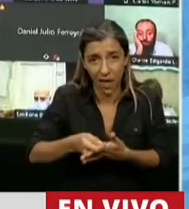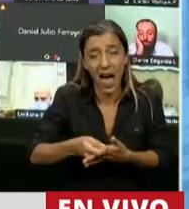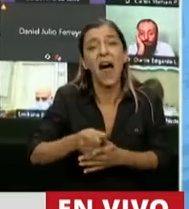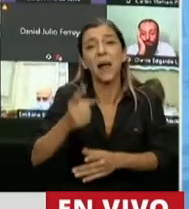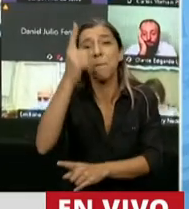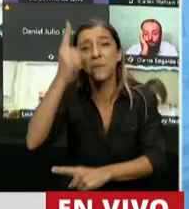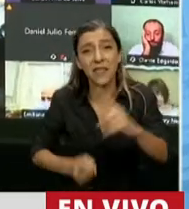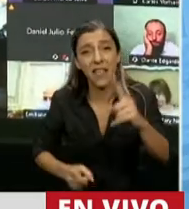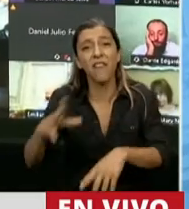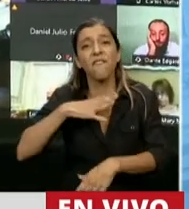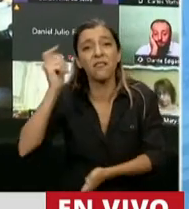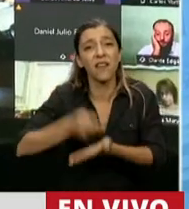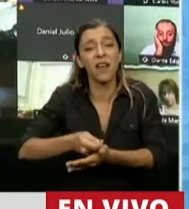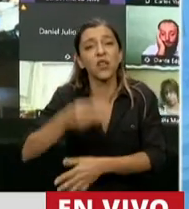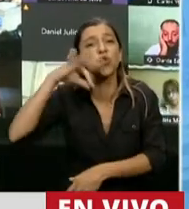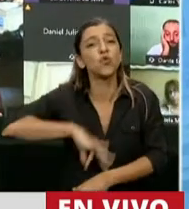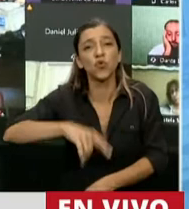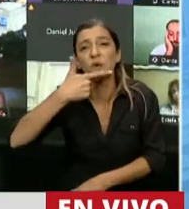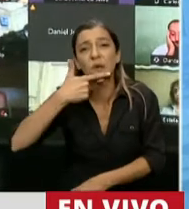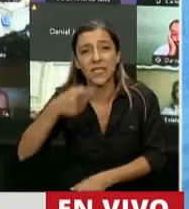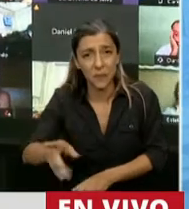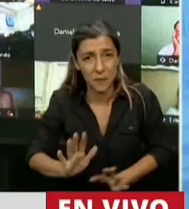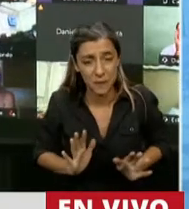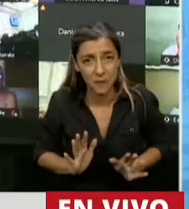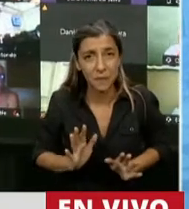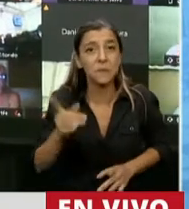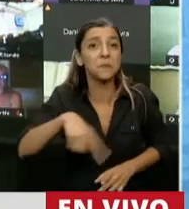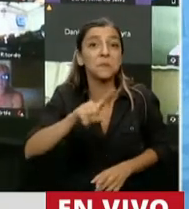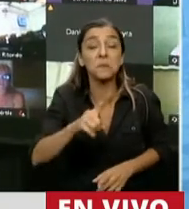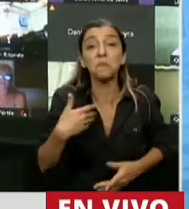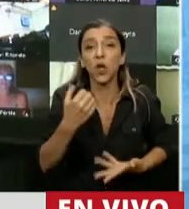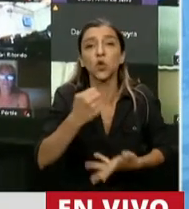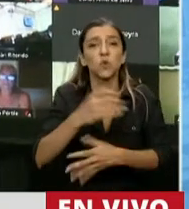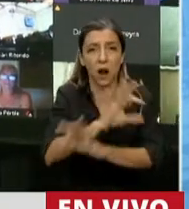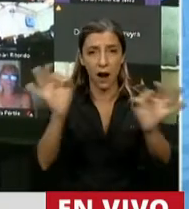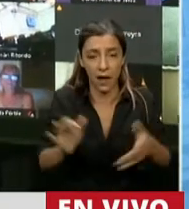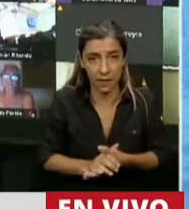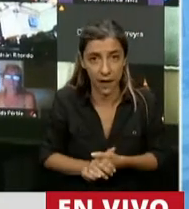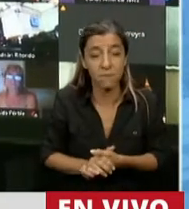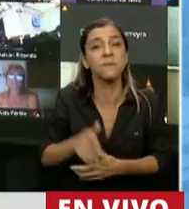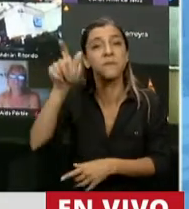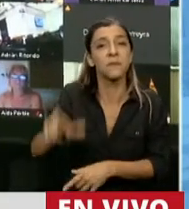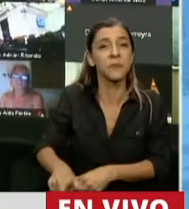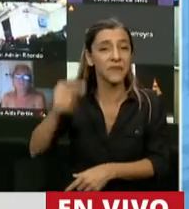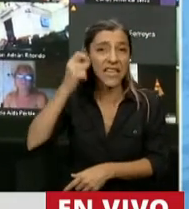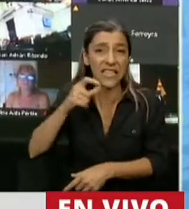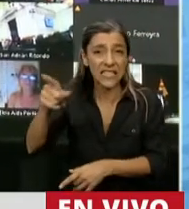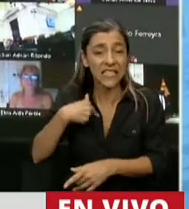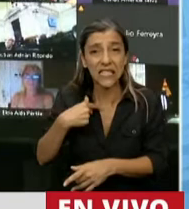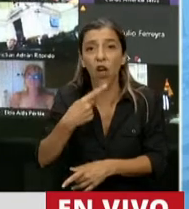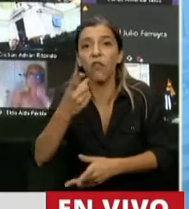Y, sin embargo, no hay ningún auxilio nacional. A Kicillof salieron corriendo a auxiliarlo.